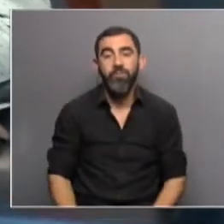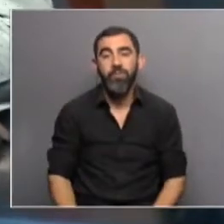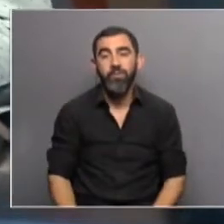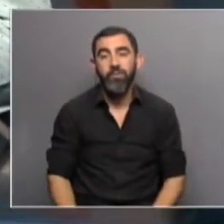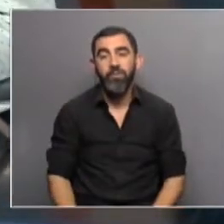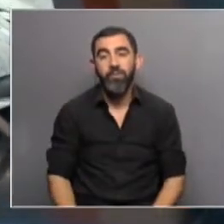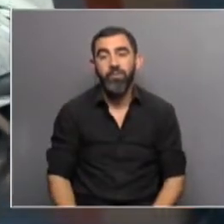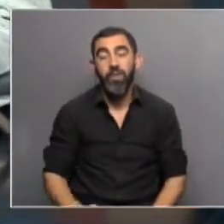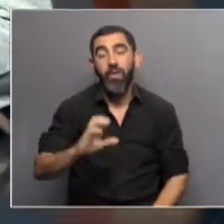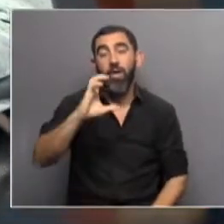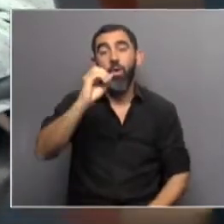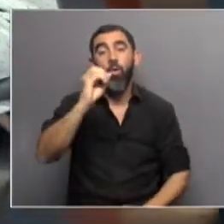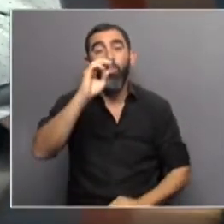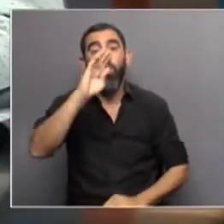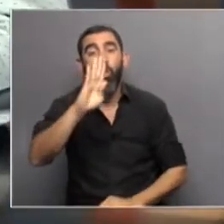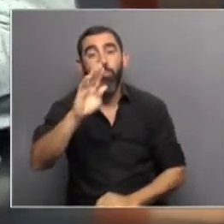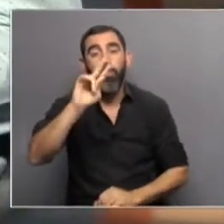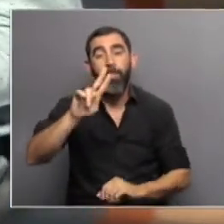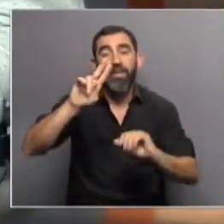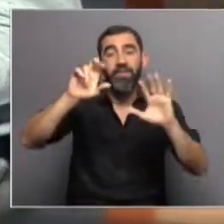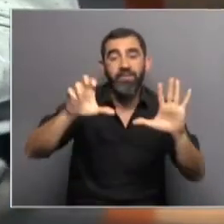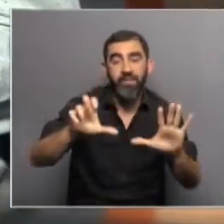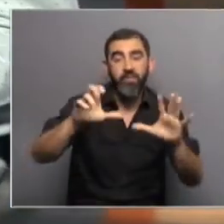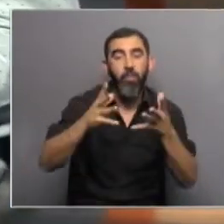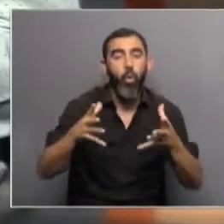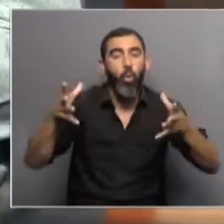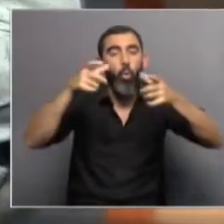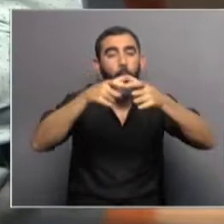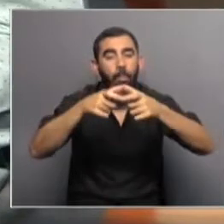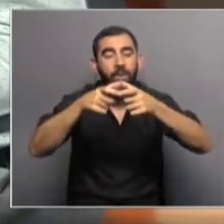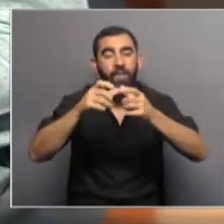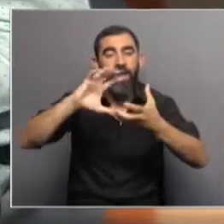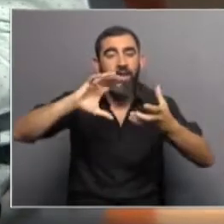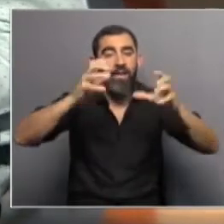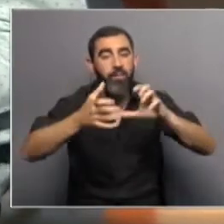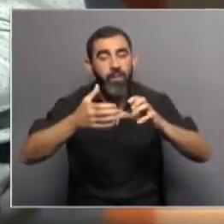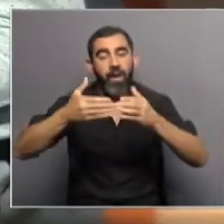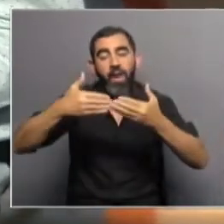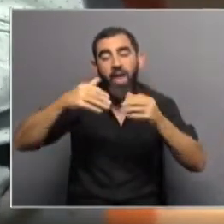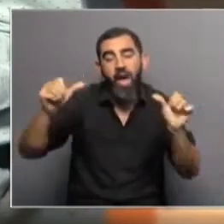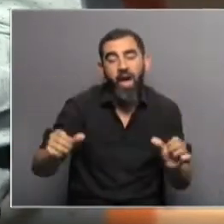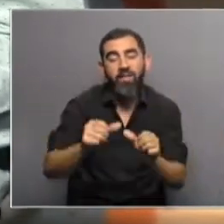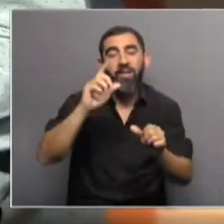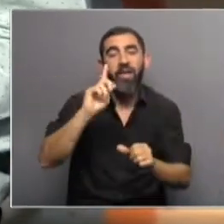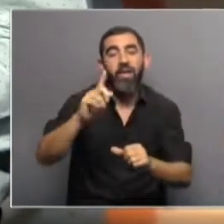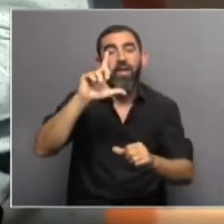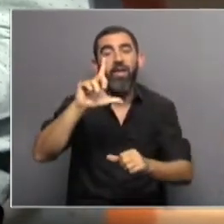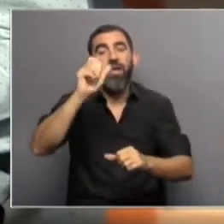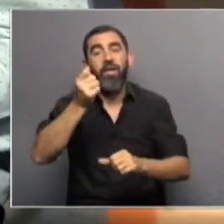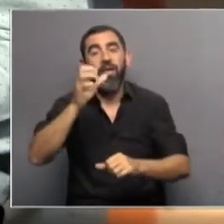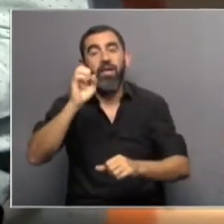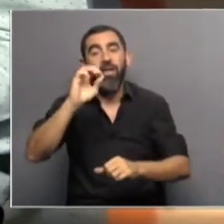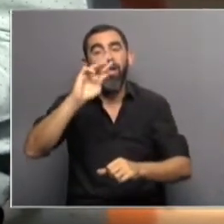La COP26, conocida como la cumbre del clima, se desarrolla en Glasgow bajo un ambiente de